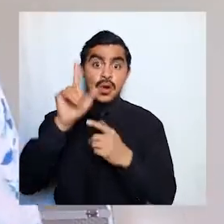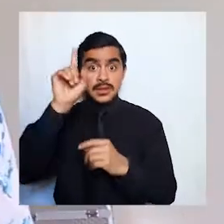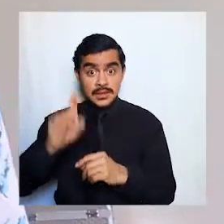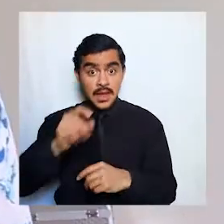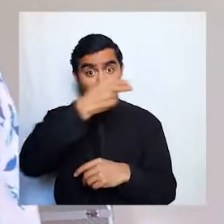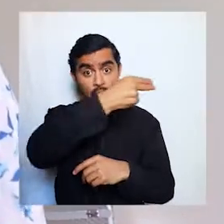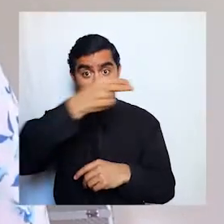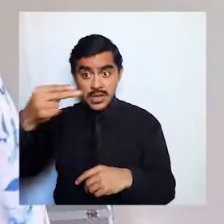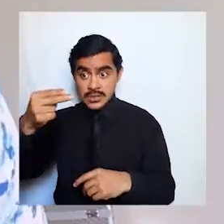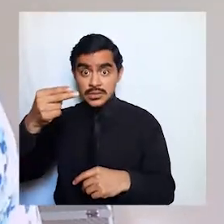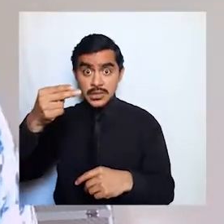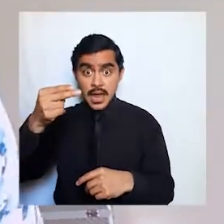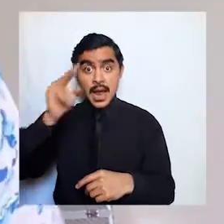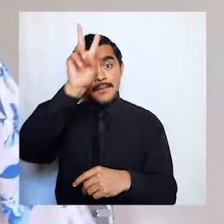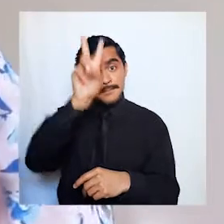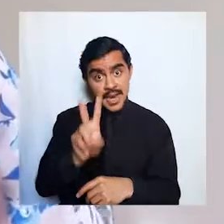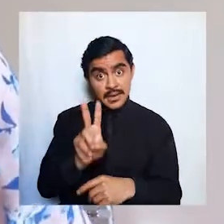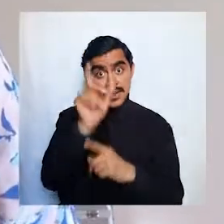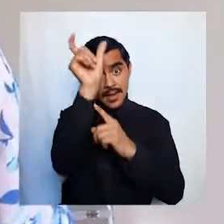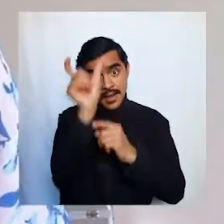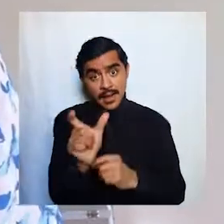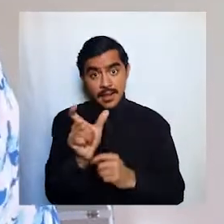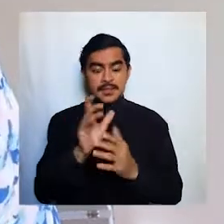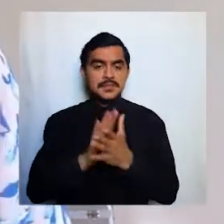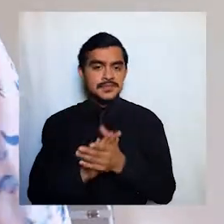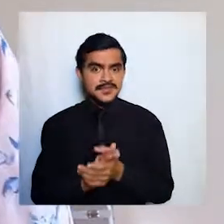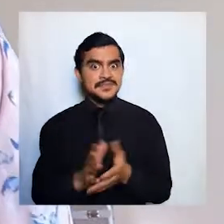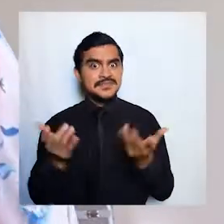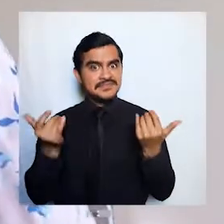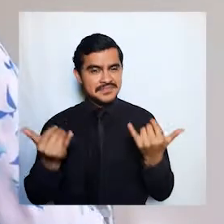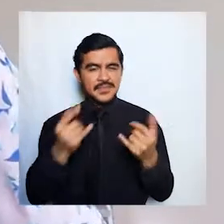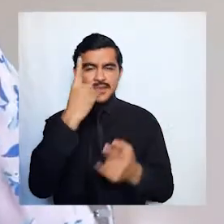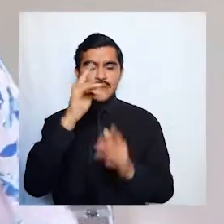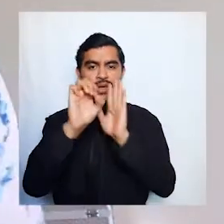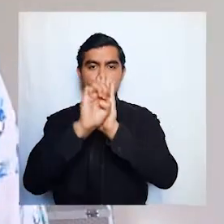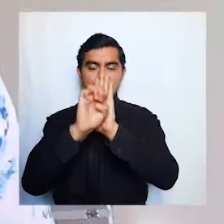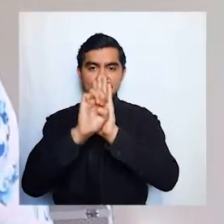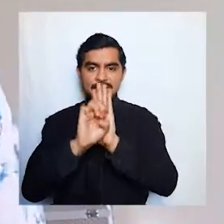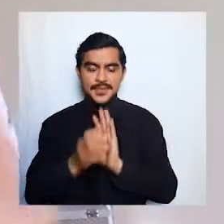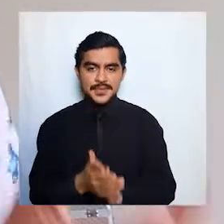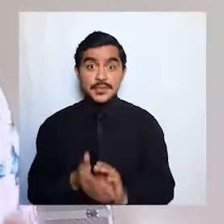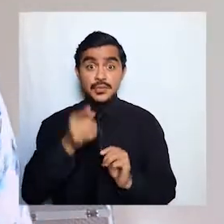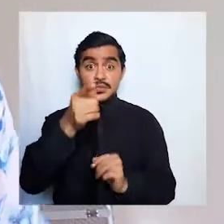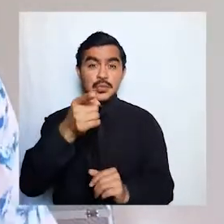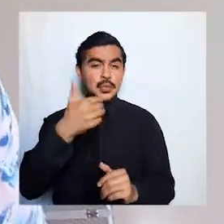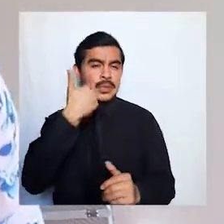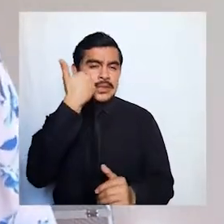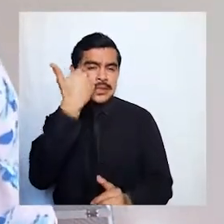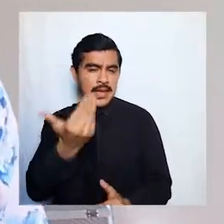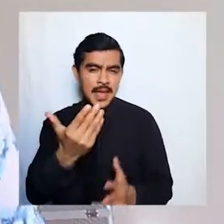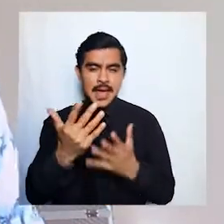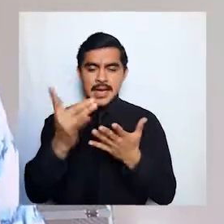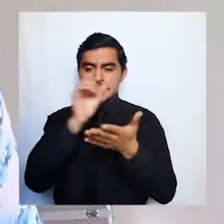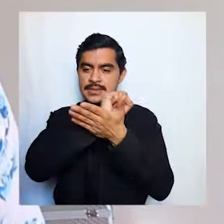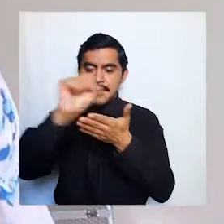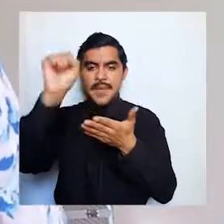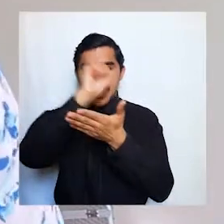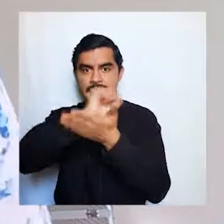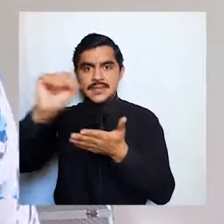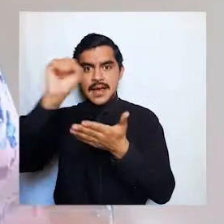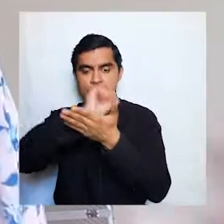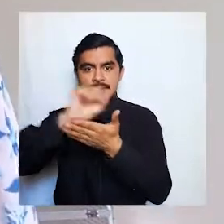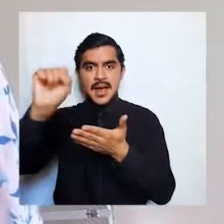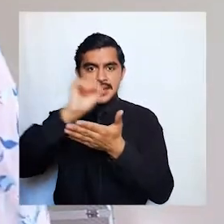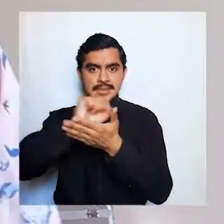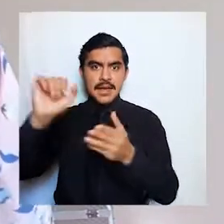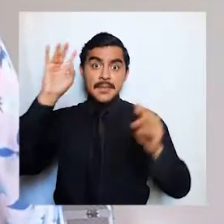horizontal cuándo ser vertical vaya vamos a dar un ejemplo digamos que te vas a dedicar semana tras semana a